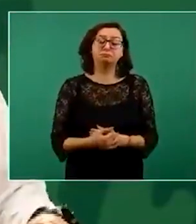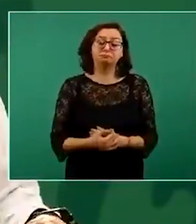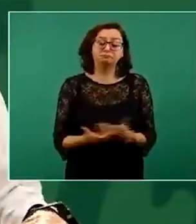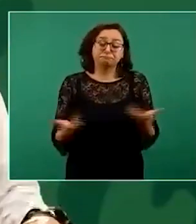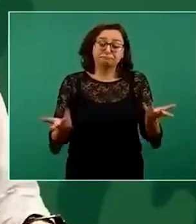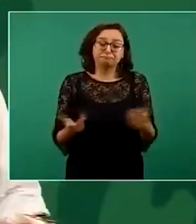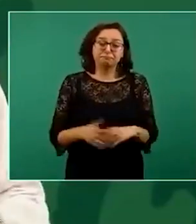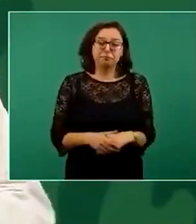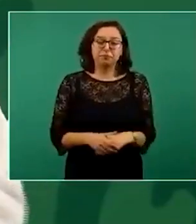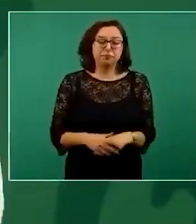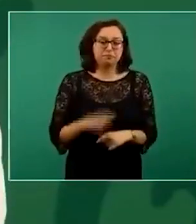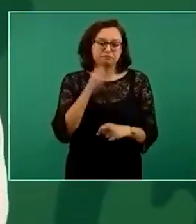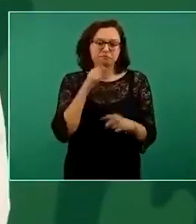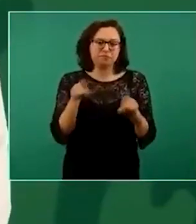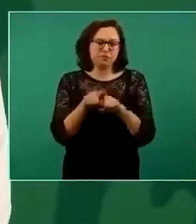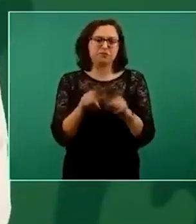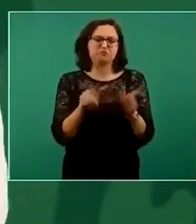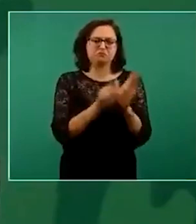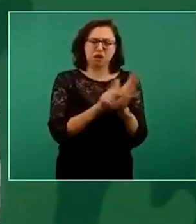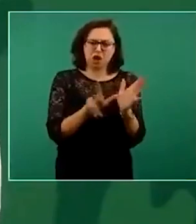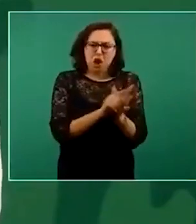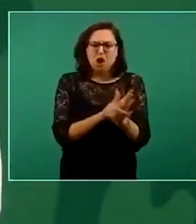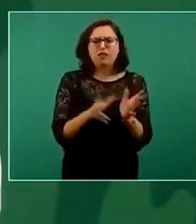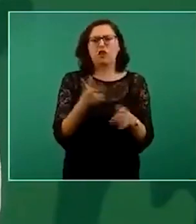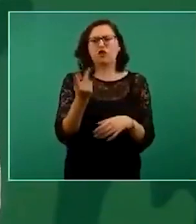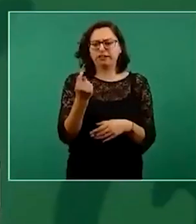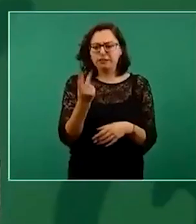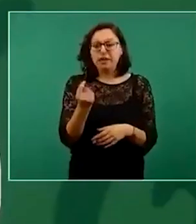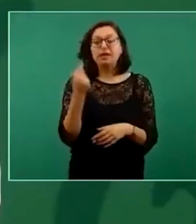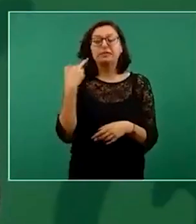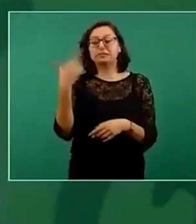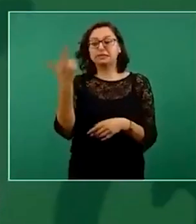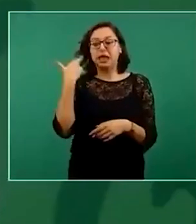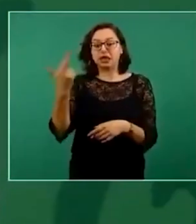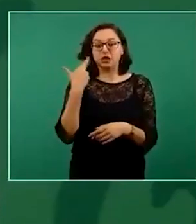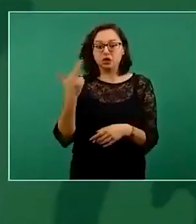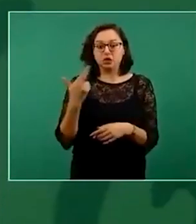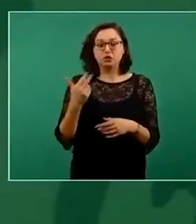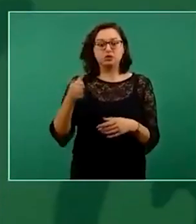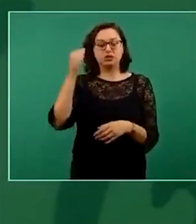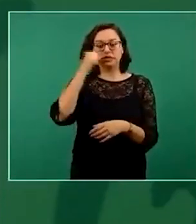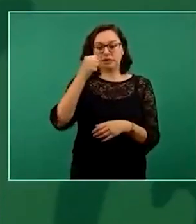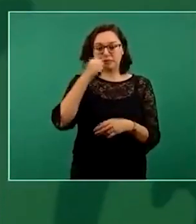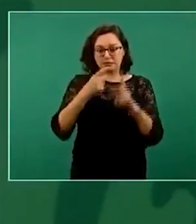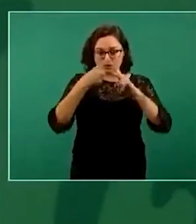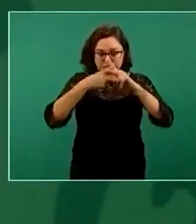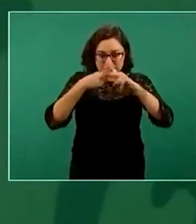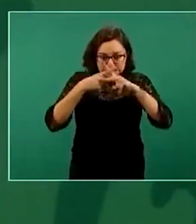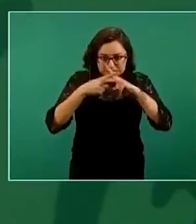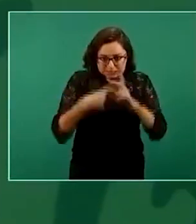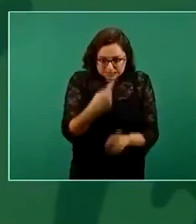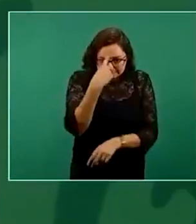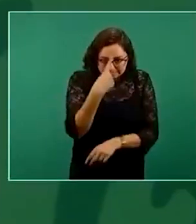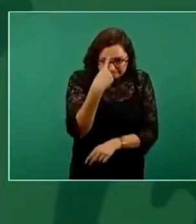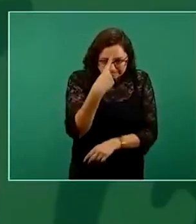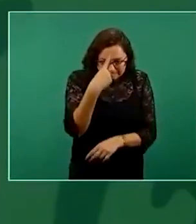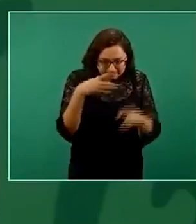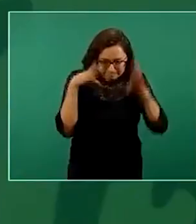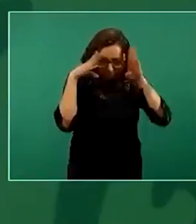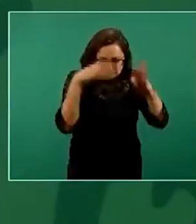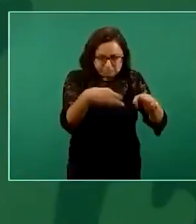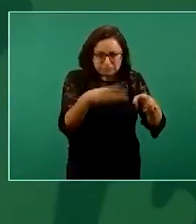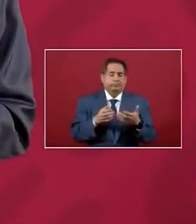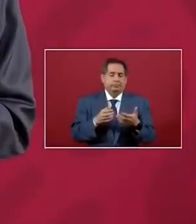y en varios otros de televisión, de radio, esta afición por concentrarse en el lado más triste